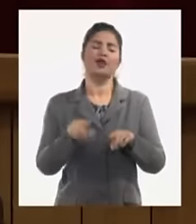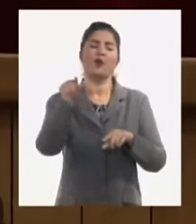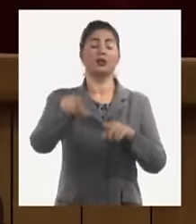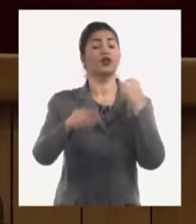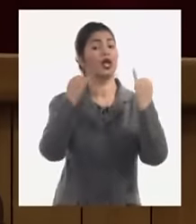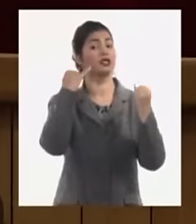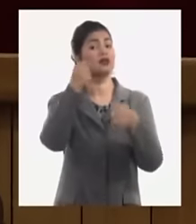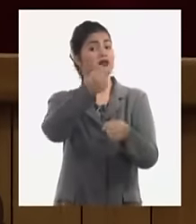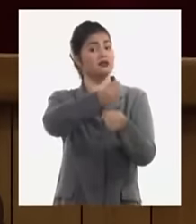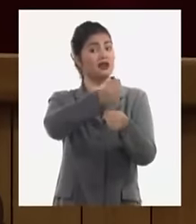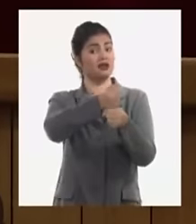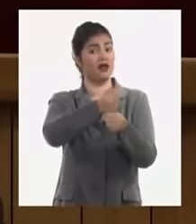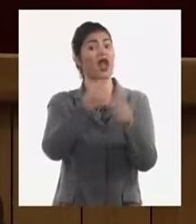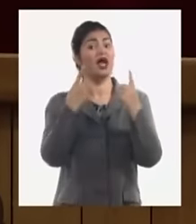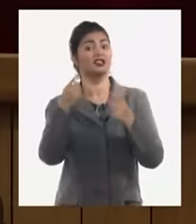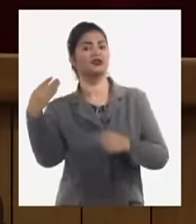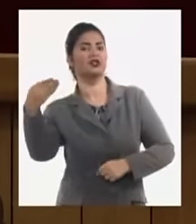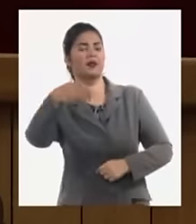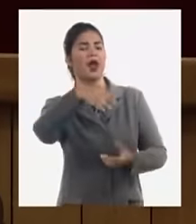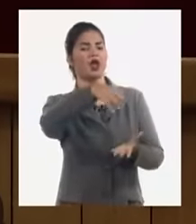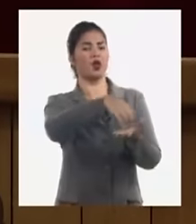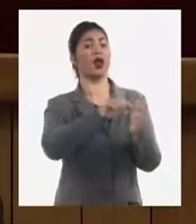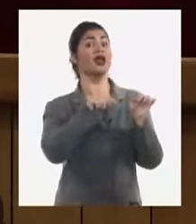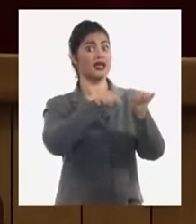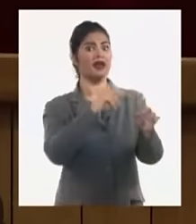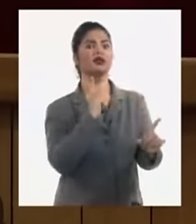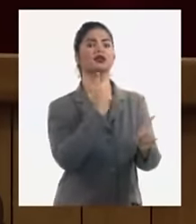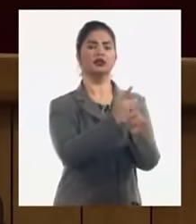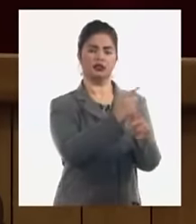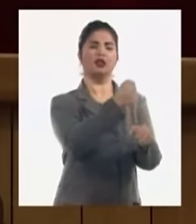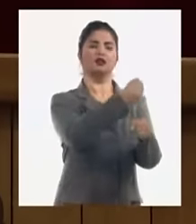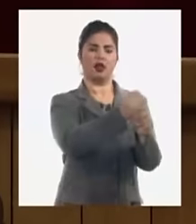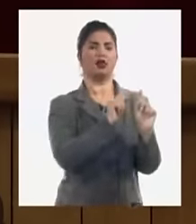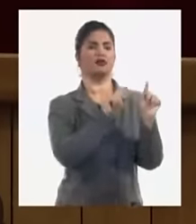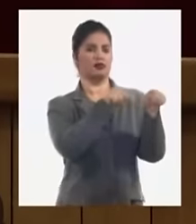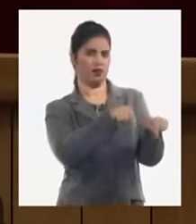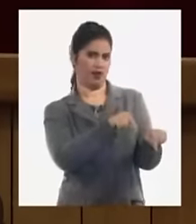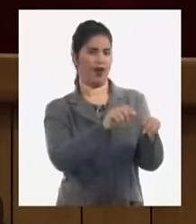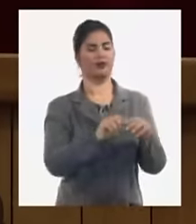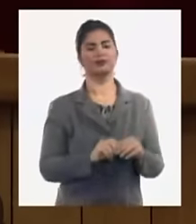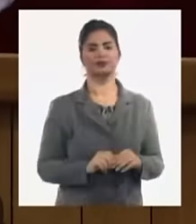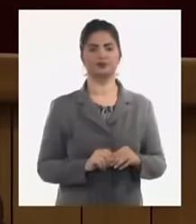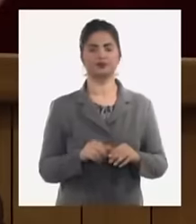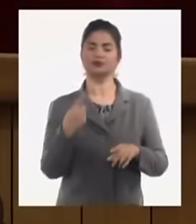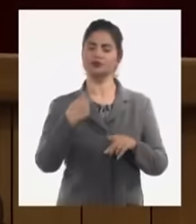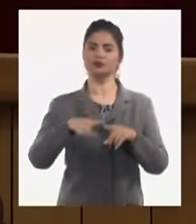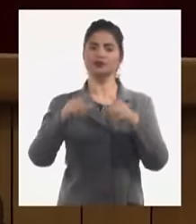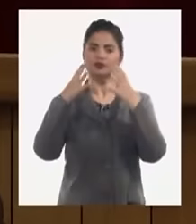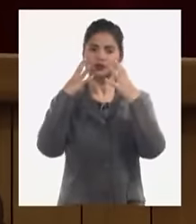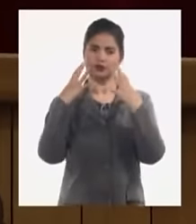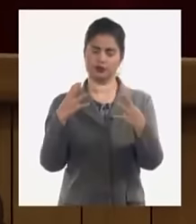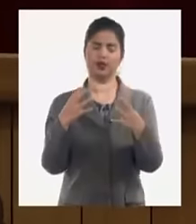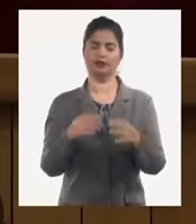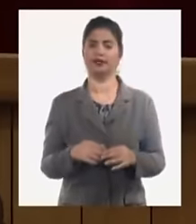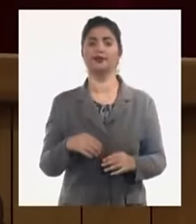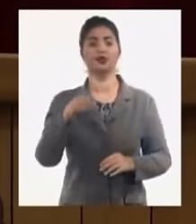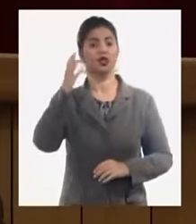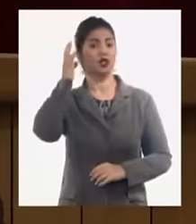sentirse útil y también generar sus propios ingresos ahora lo otro es buscar fórmulas diferentes la ministra